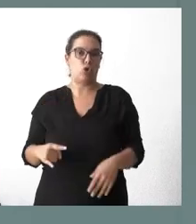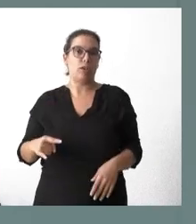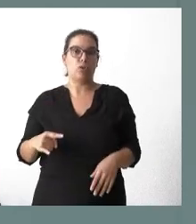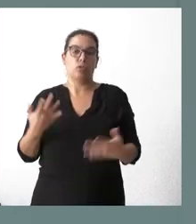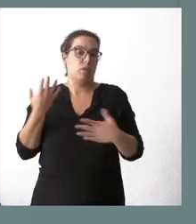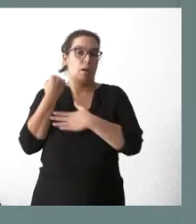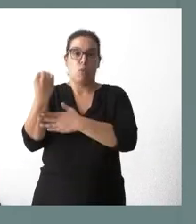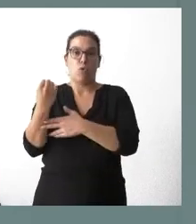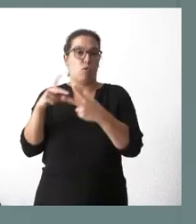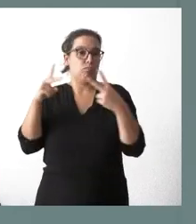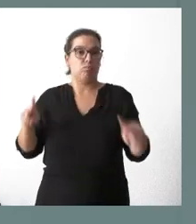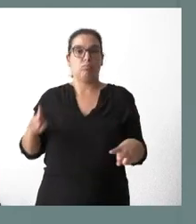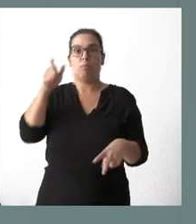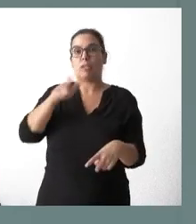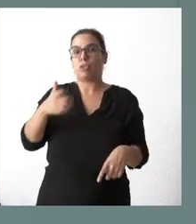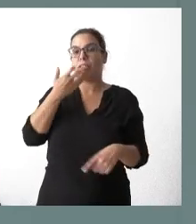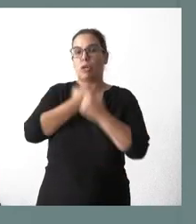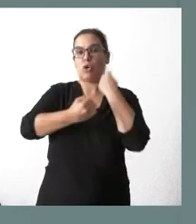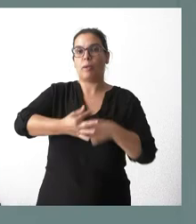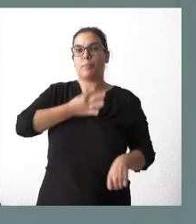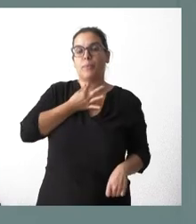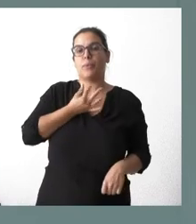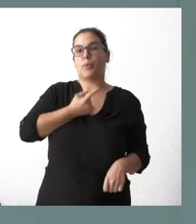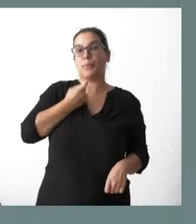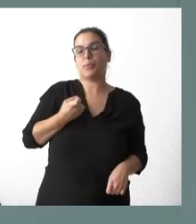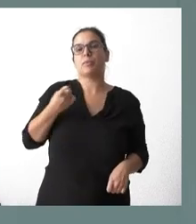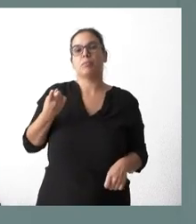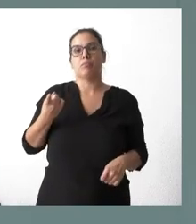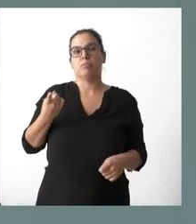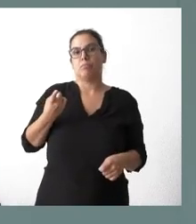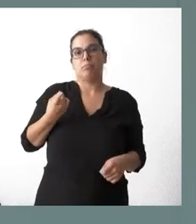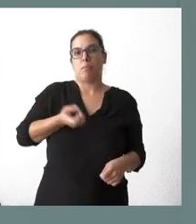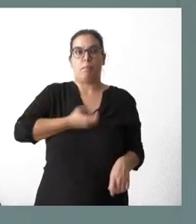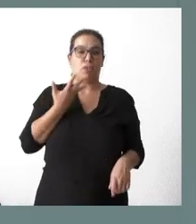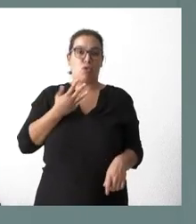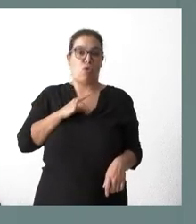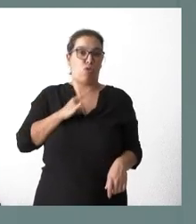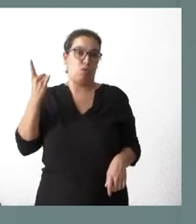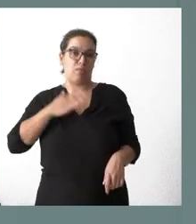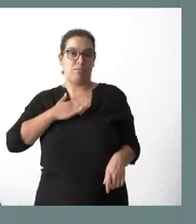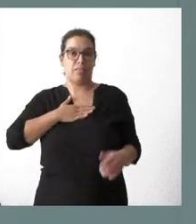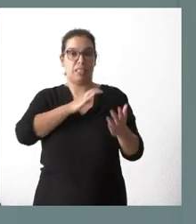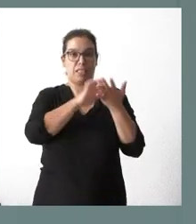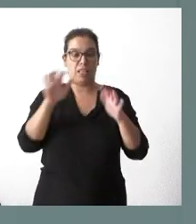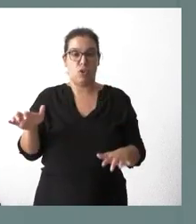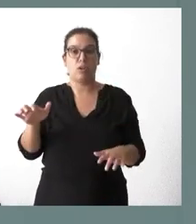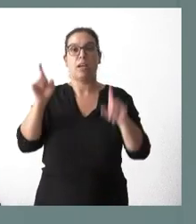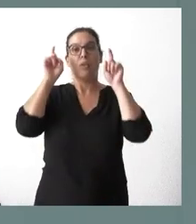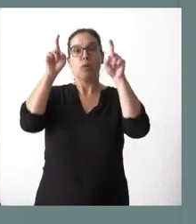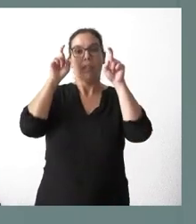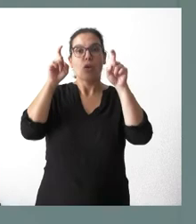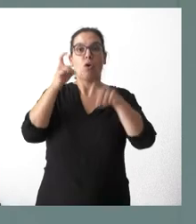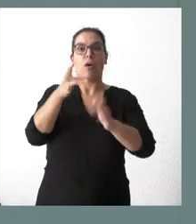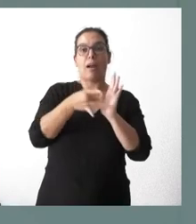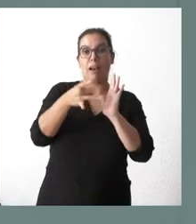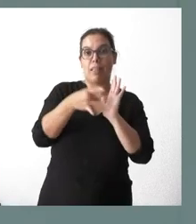apoyo a las personas que tengan más dificultades. Y, por tanto, esa es una doble pasión de Castilla y León. Una educación de calidad y, dentro de